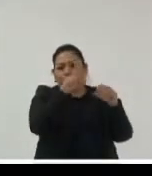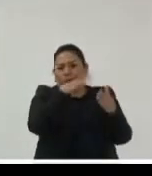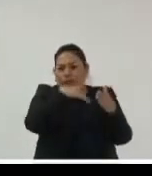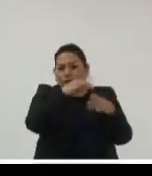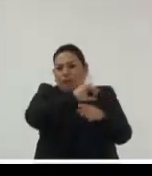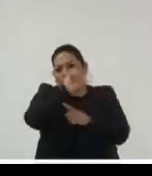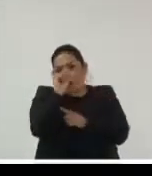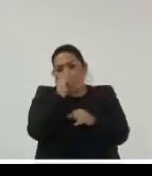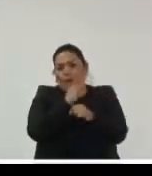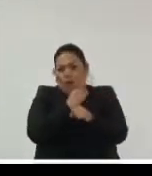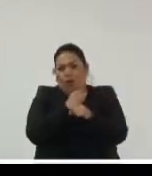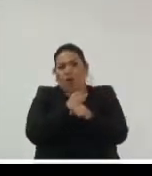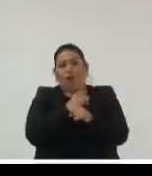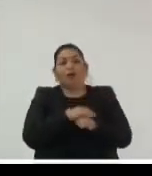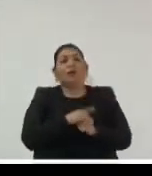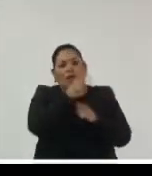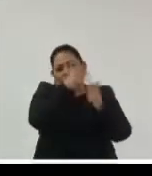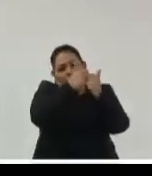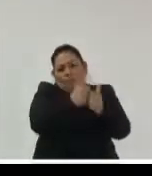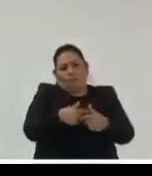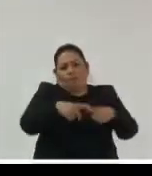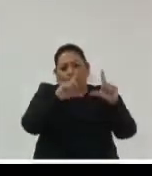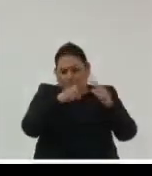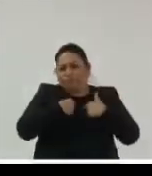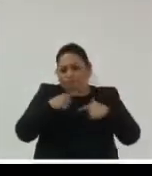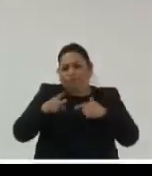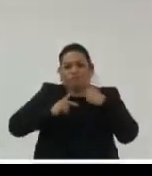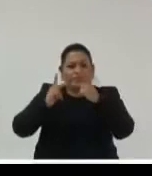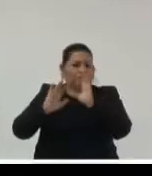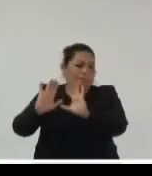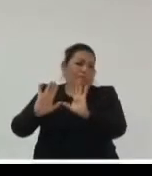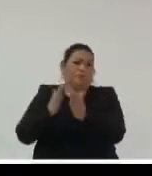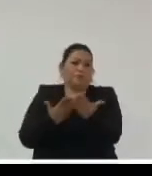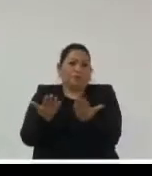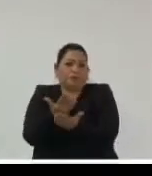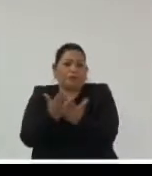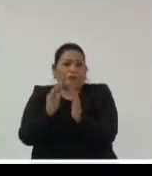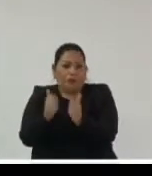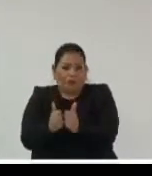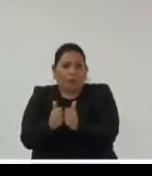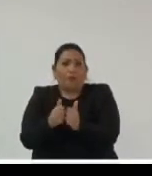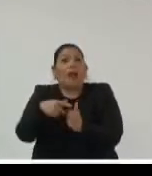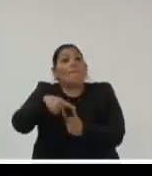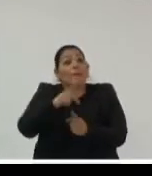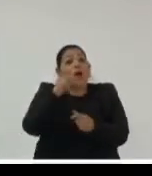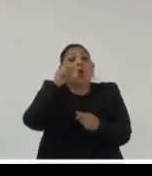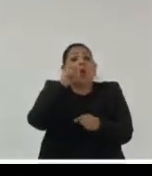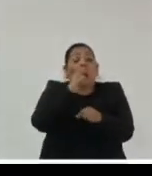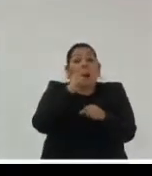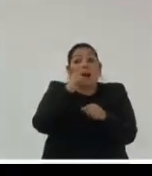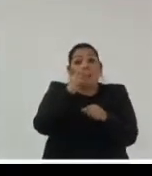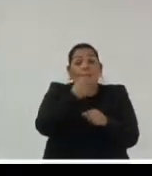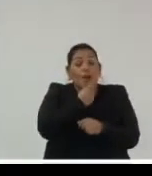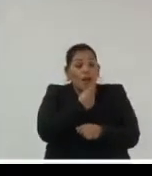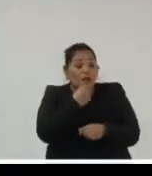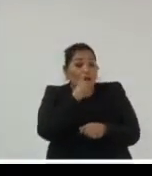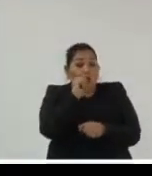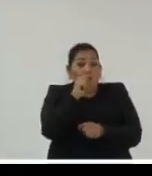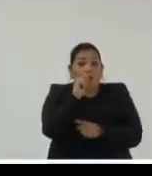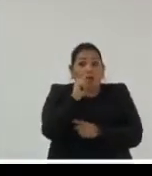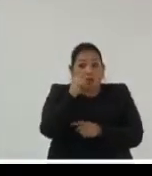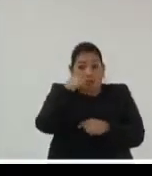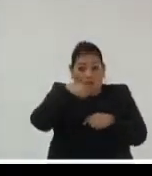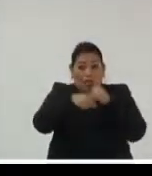internet después yo se les debo la presentación también pero digamos cada minuto del día en internet en el 2020 cada